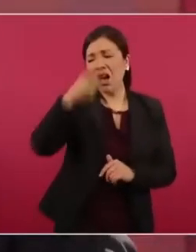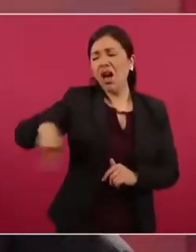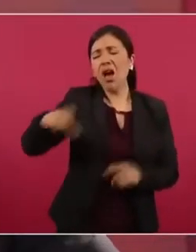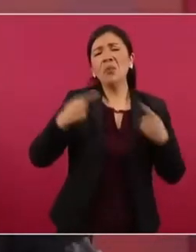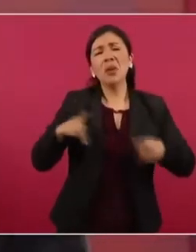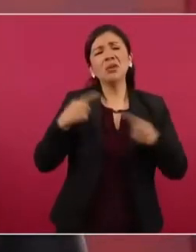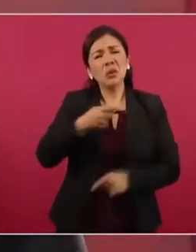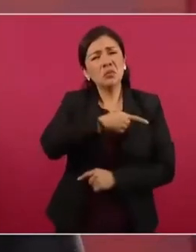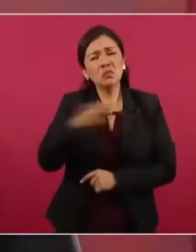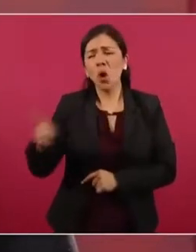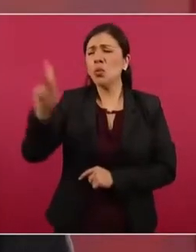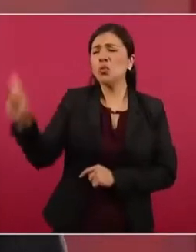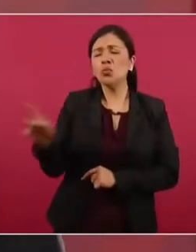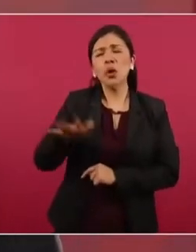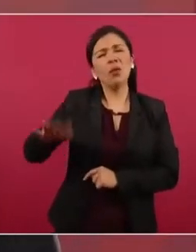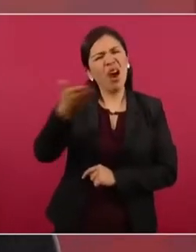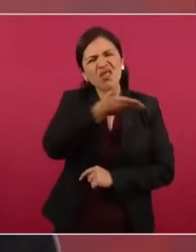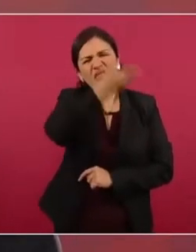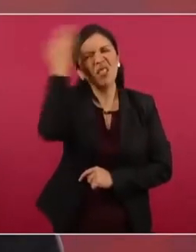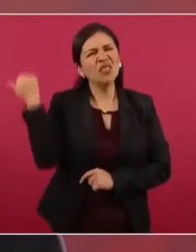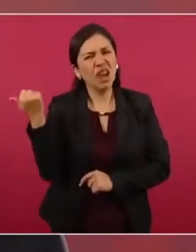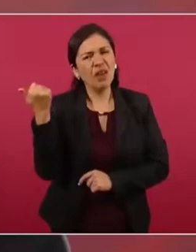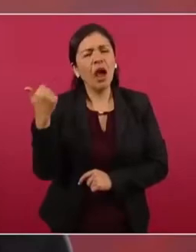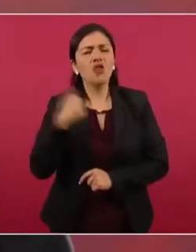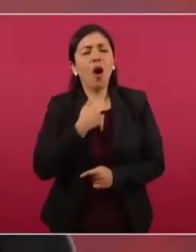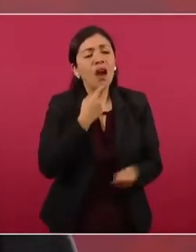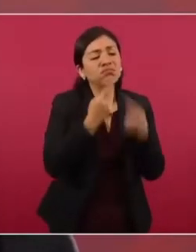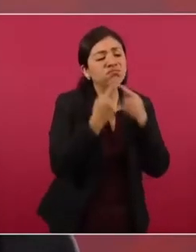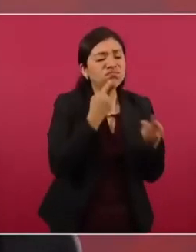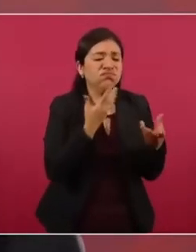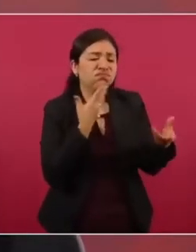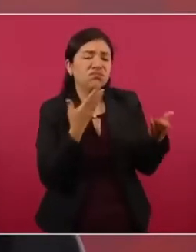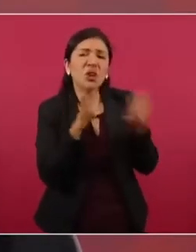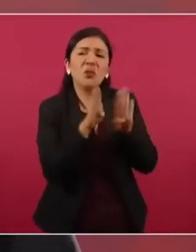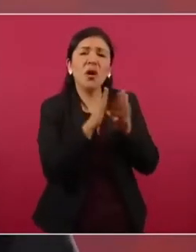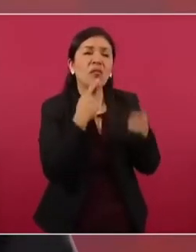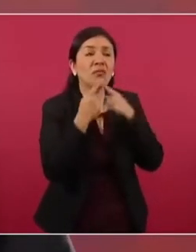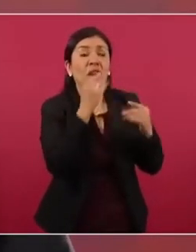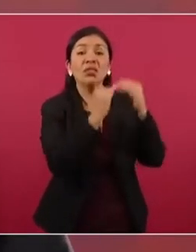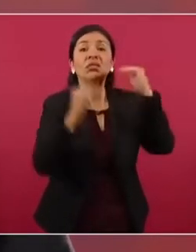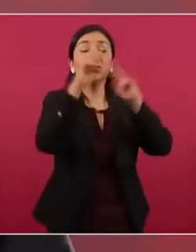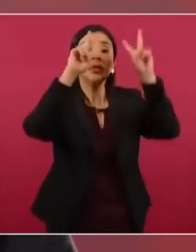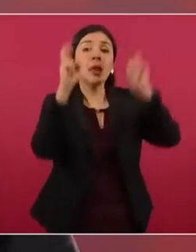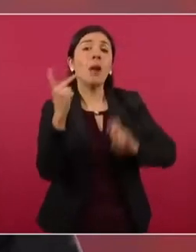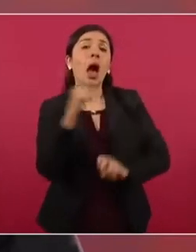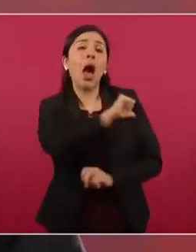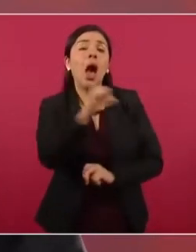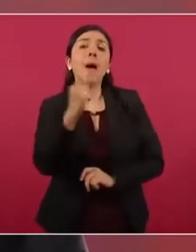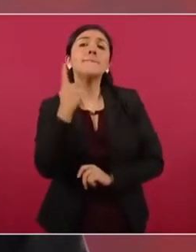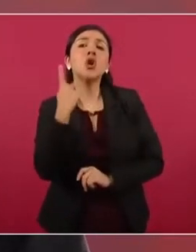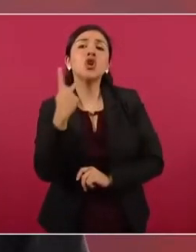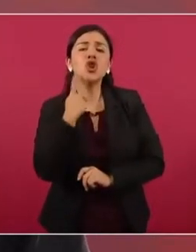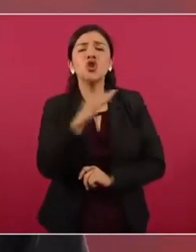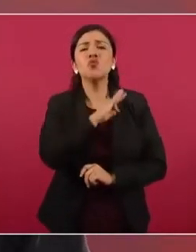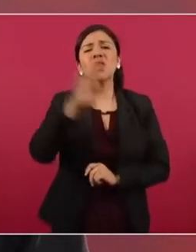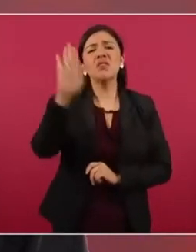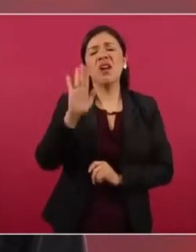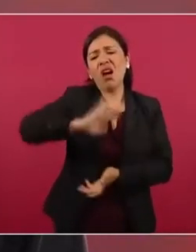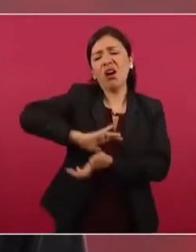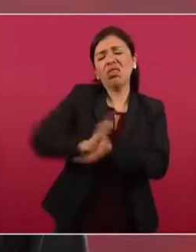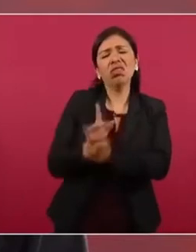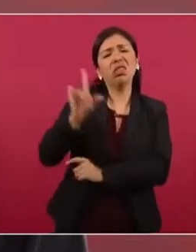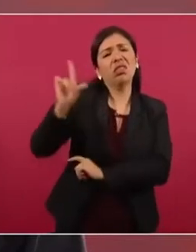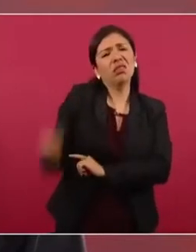y se le puede dar